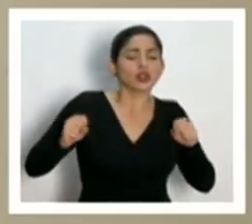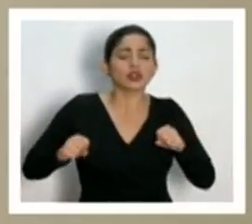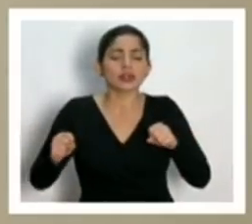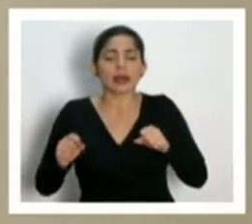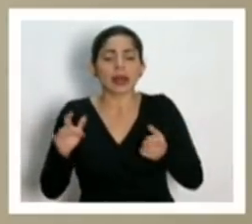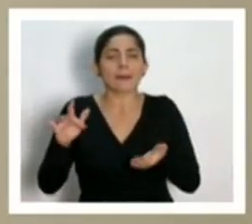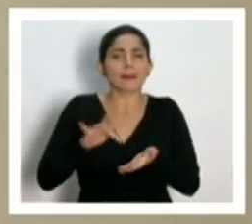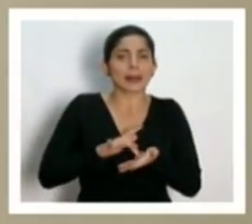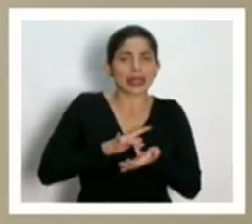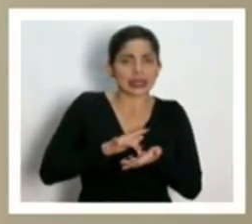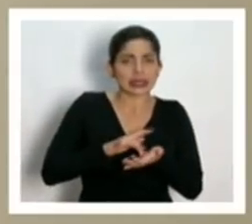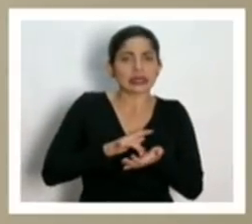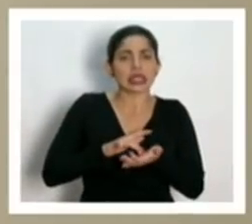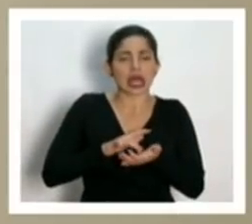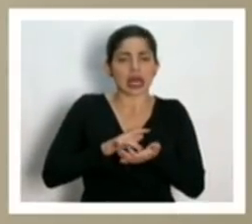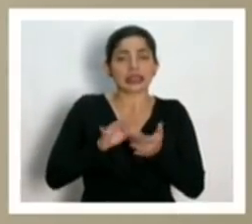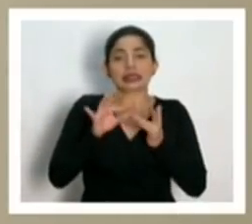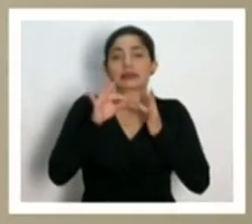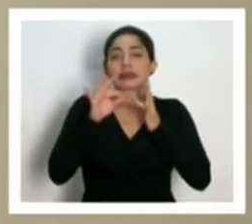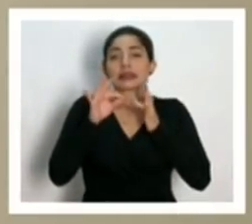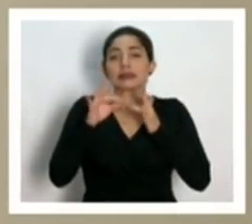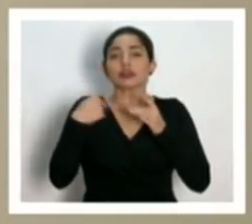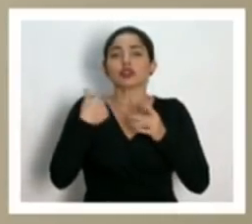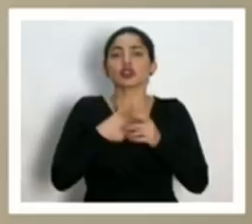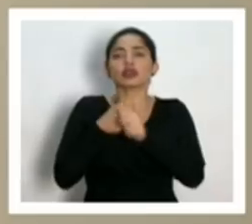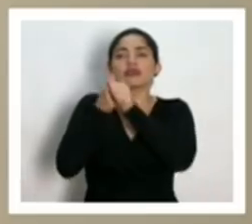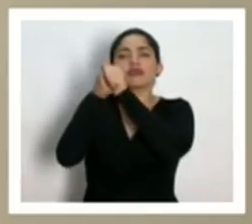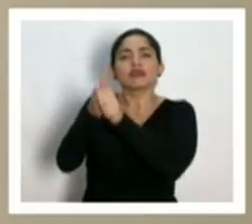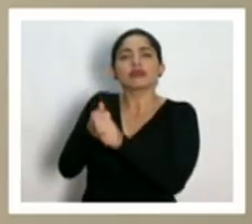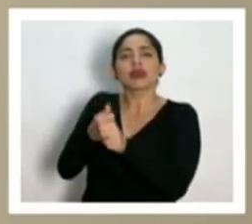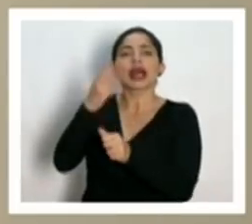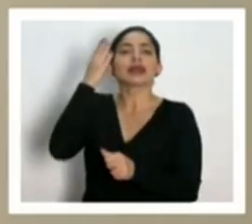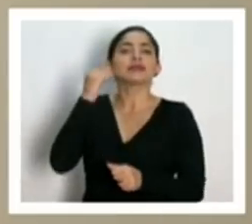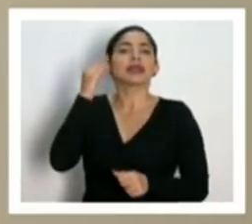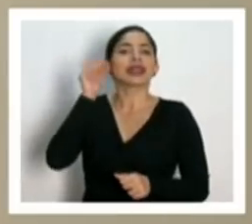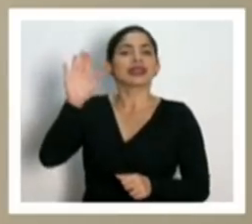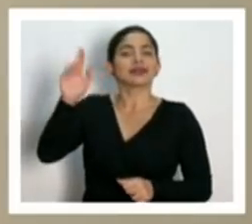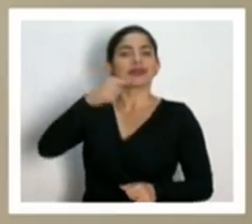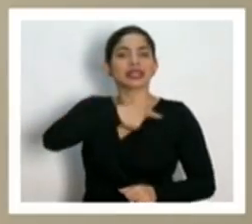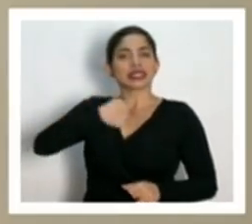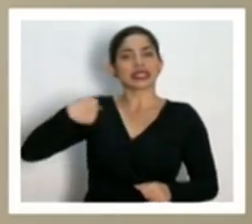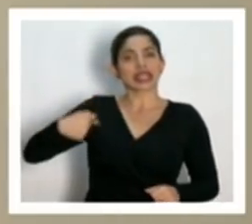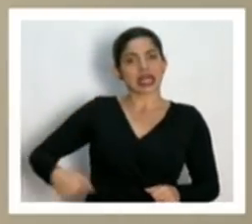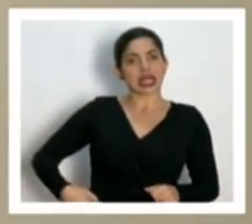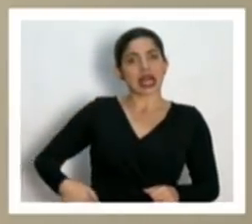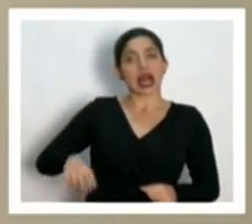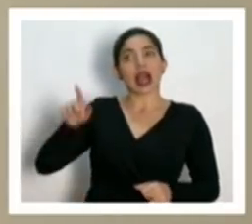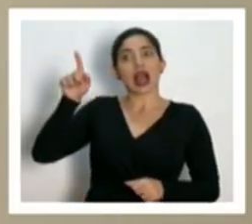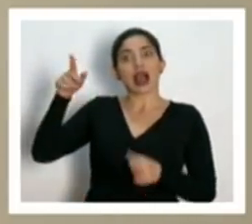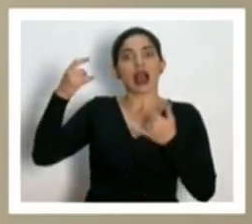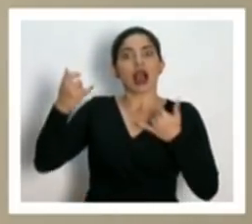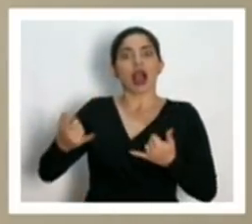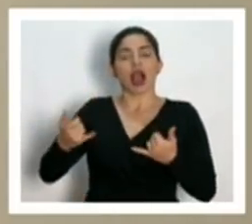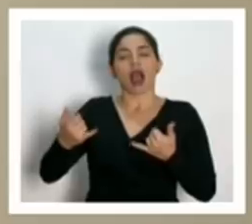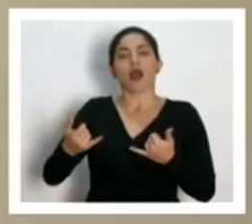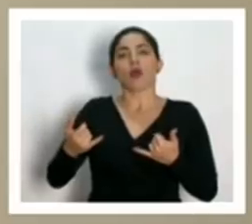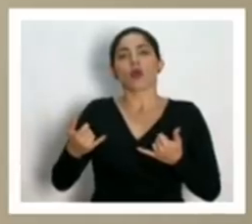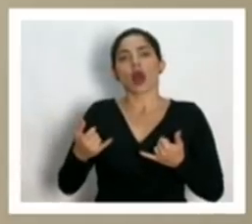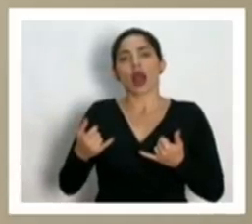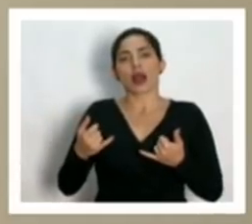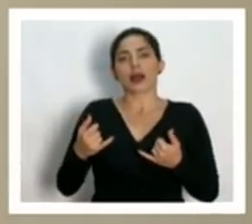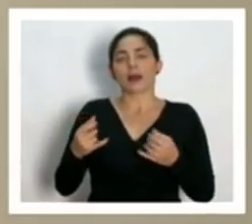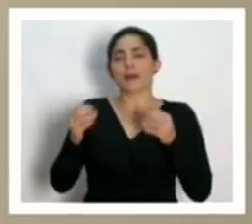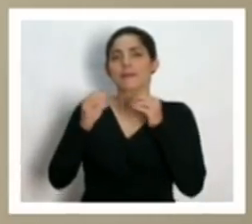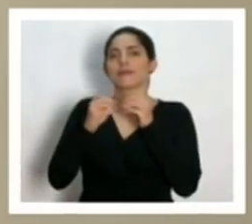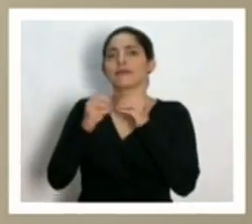medicamentos sobre todo hemos seguido mucho la experiencia de China que justamente ha entrado en un contacto un